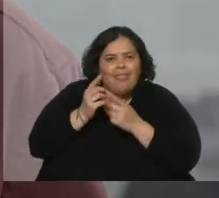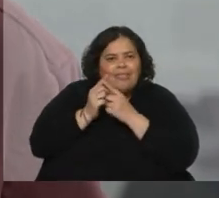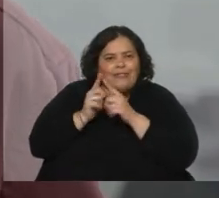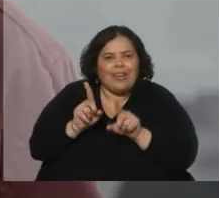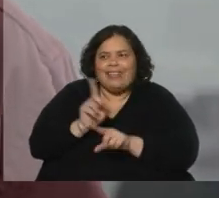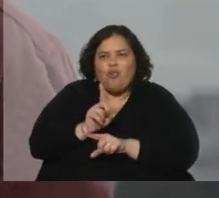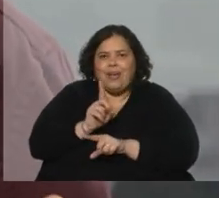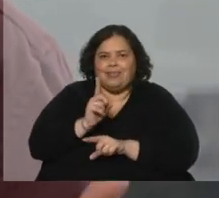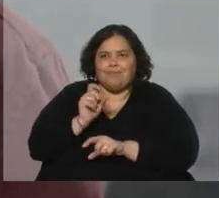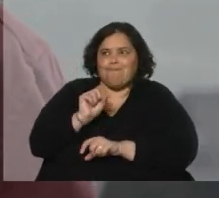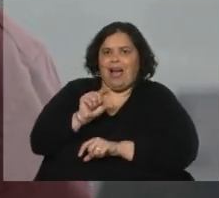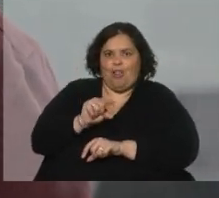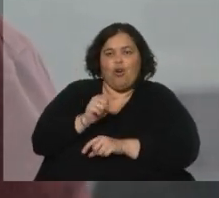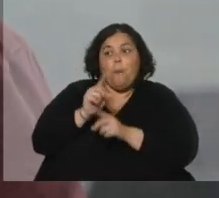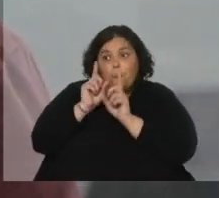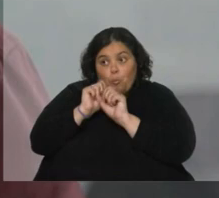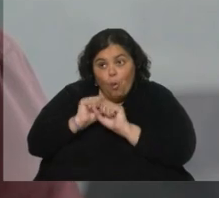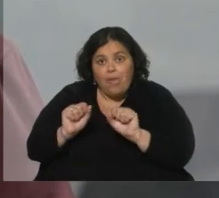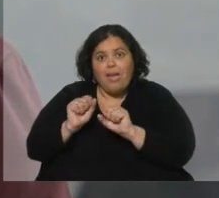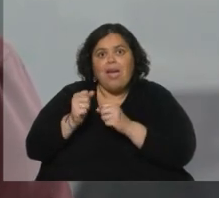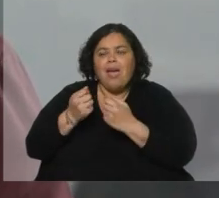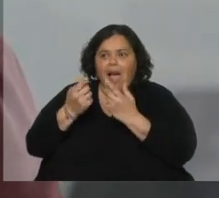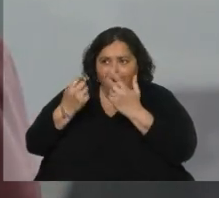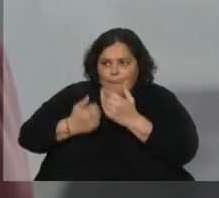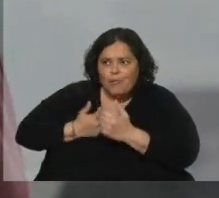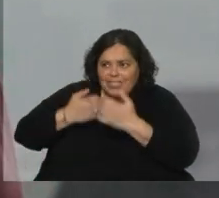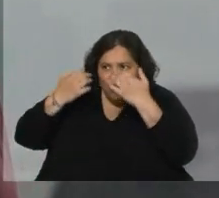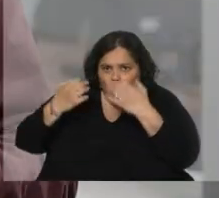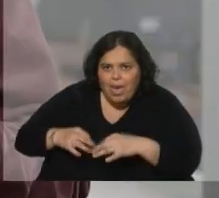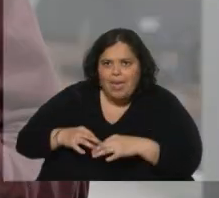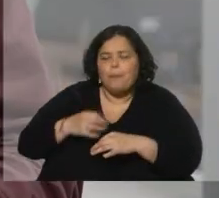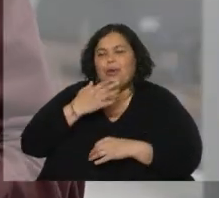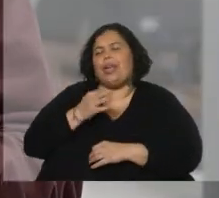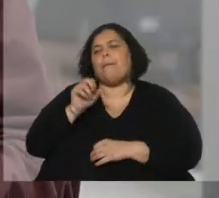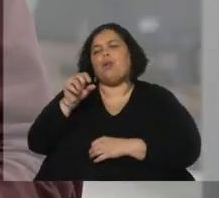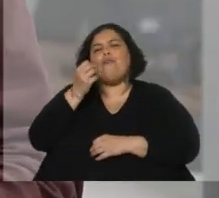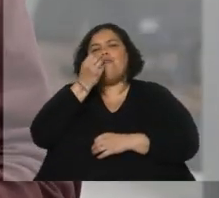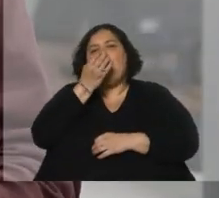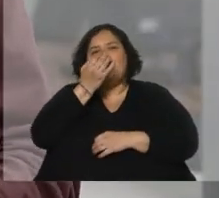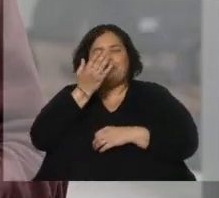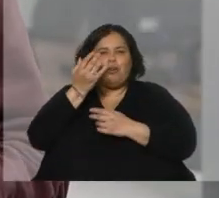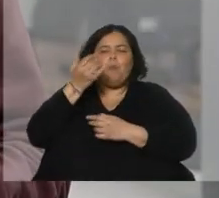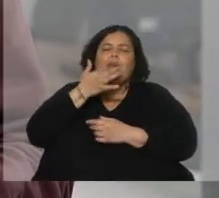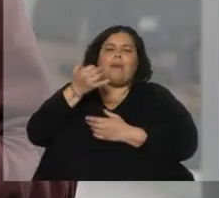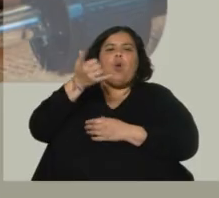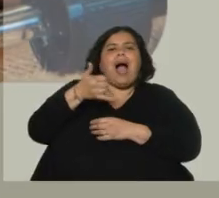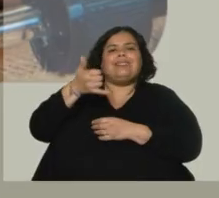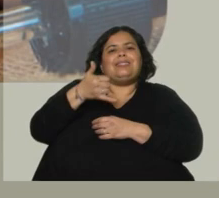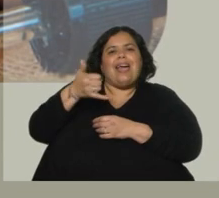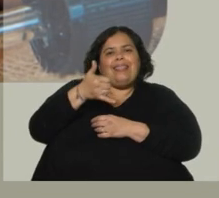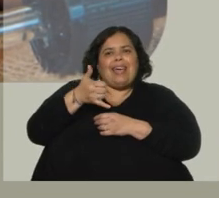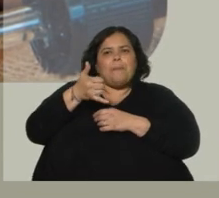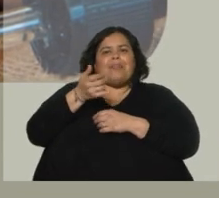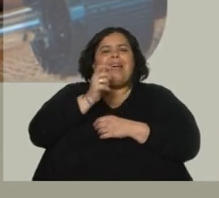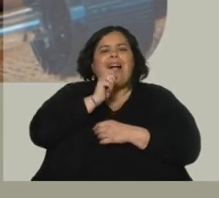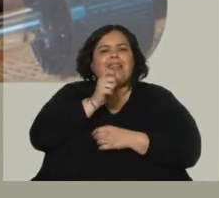flor, puede ser bien utilizado. Porque además, cuando uno habla de un derivado, generalmente está hablando de un aceite de cannabis, el aceite de cannabis